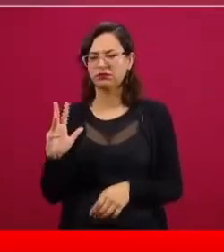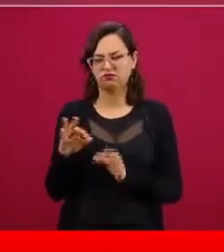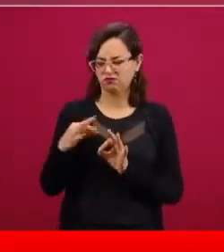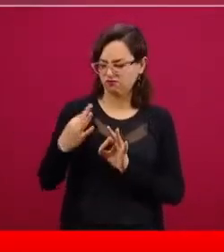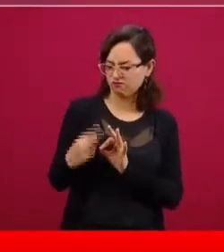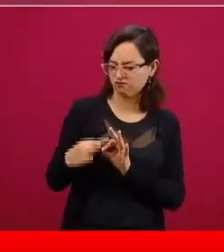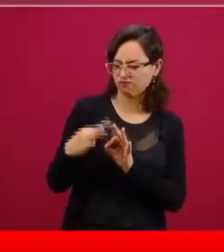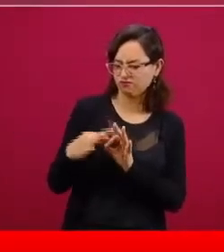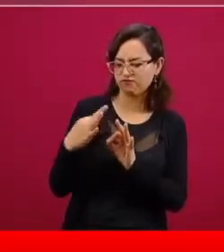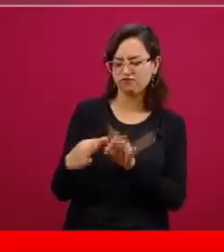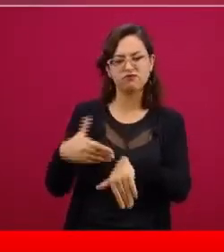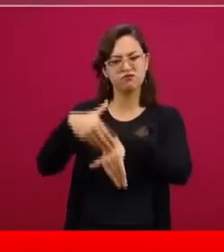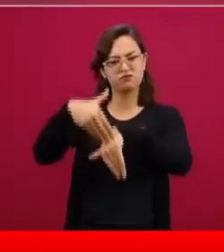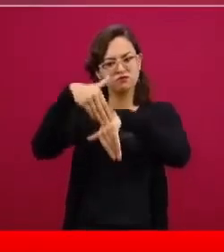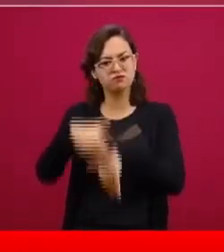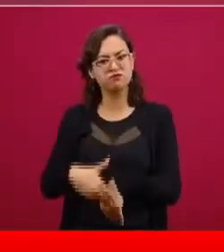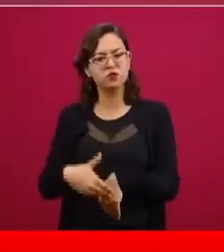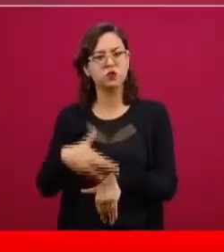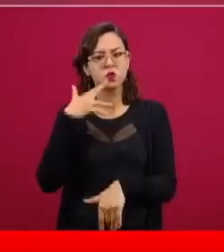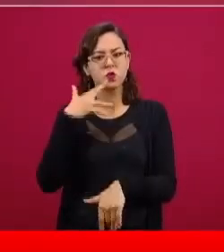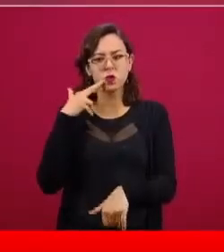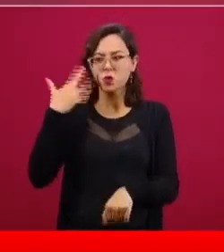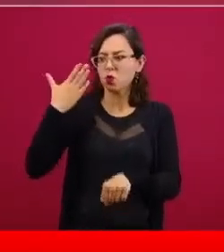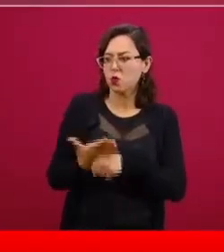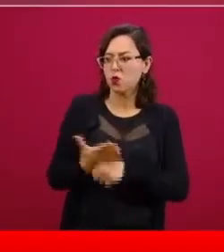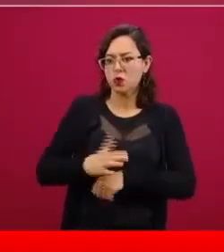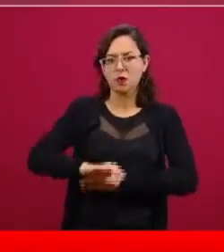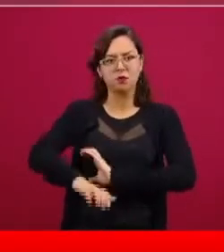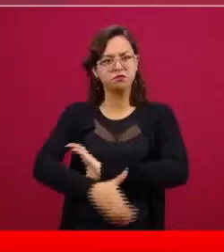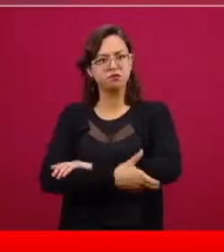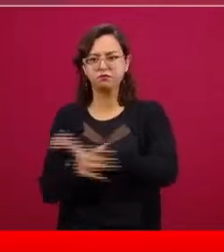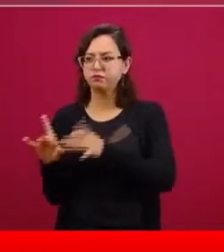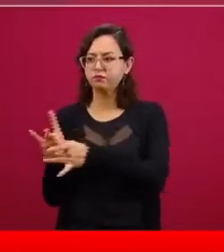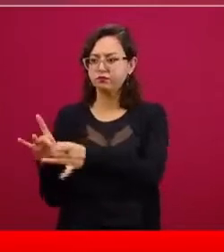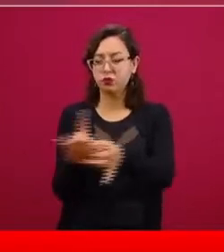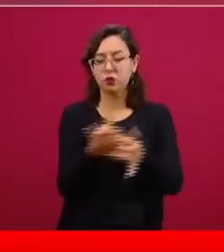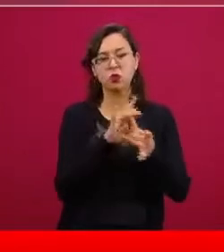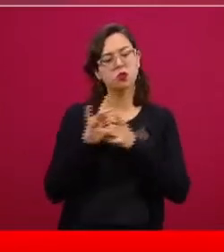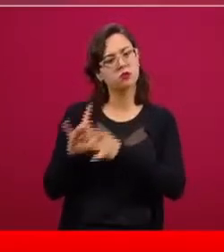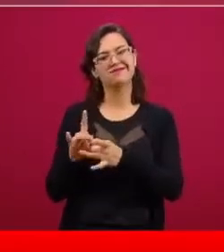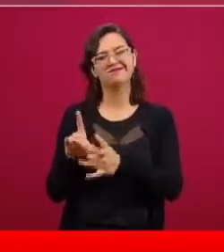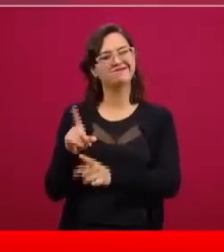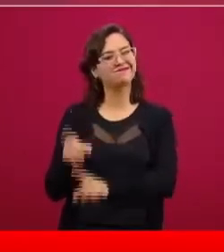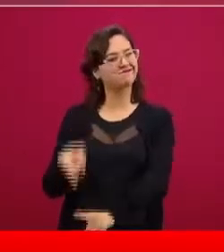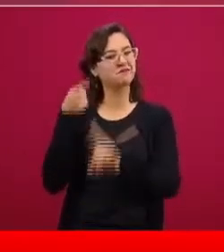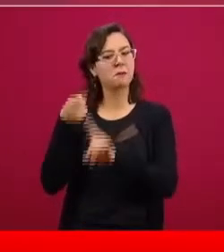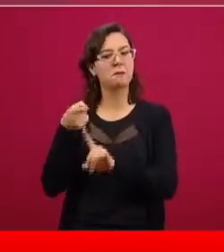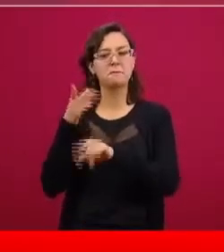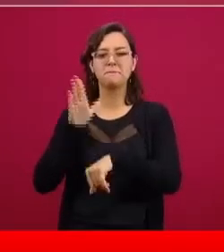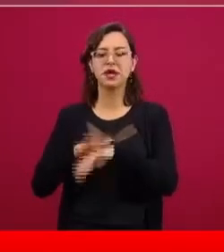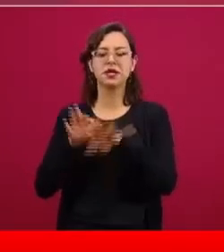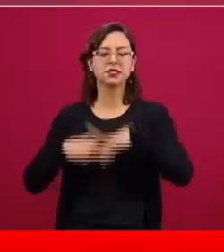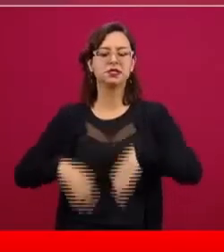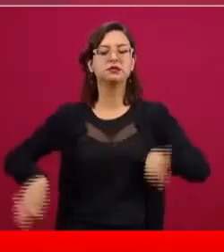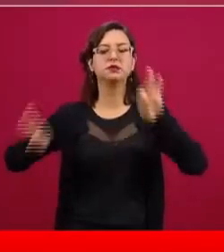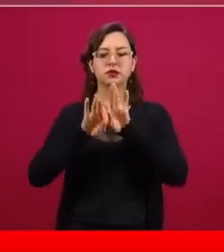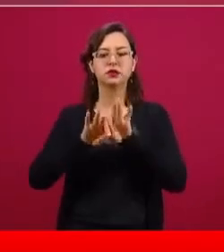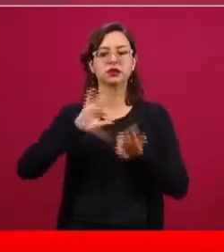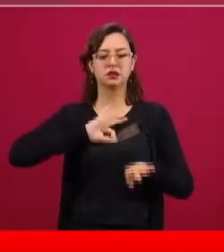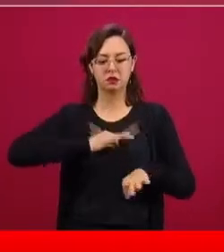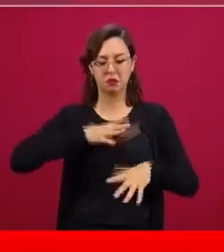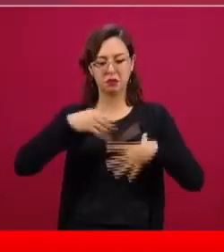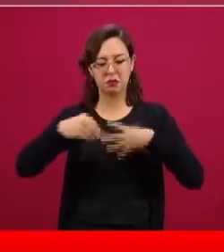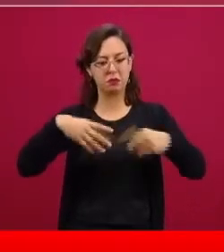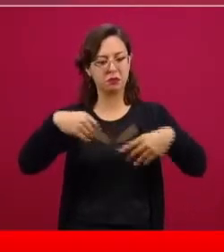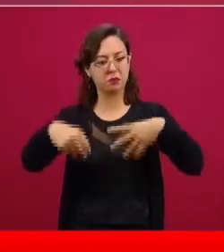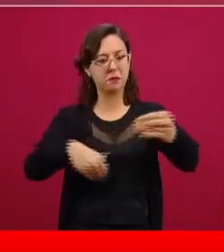del pueblo de México ha sido la pieza más importante para lograr mitigar esta epidemia.